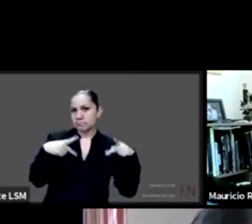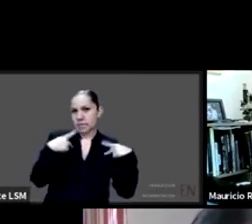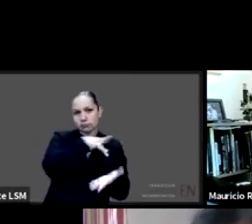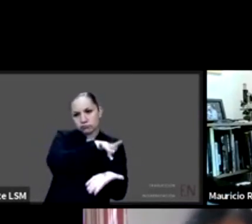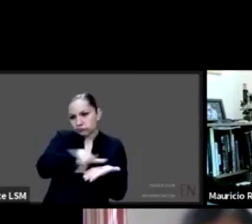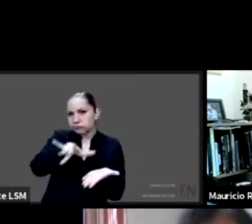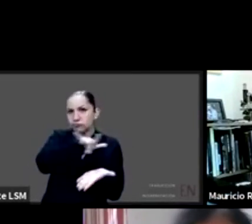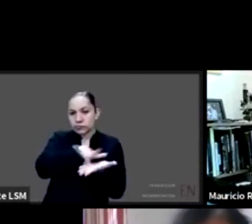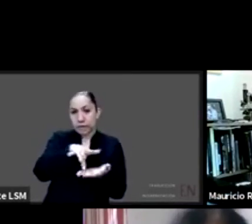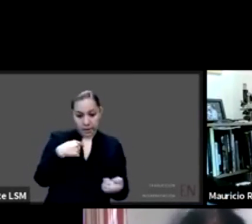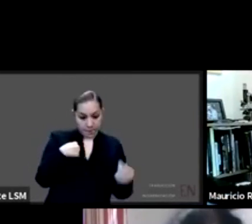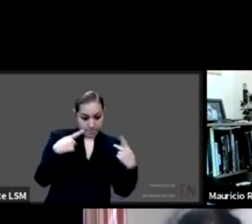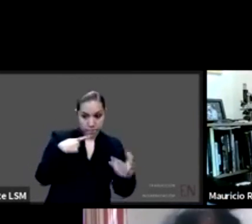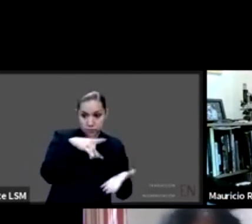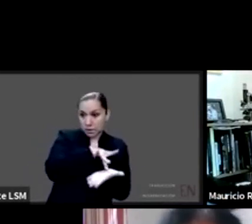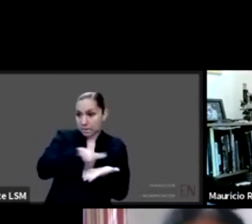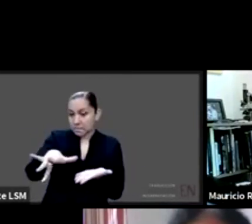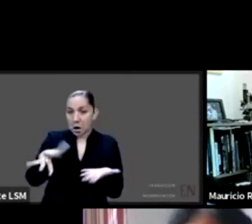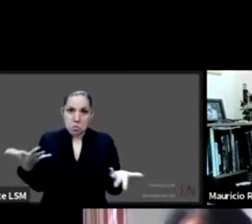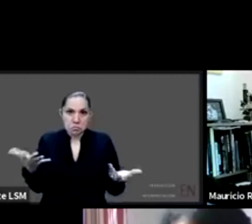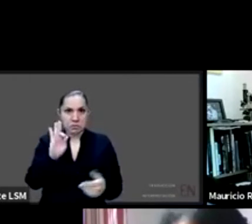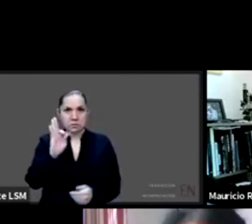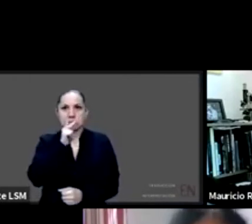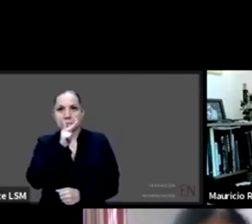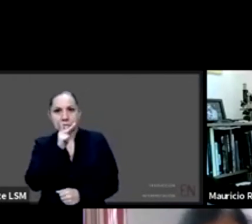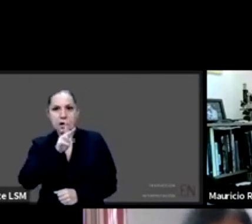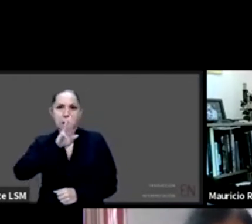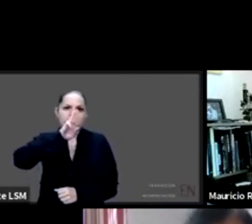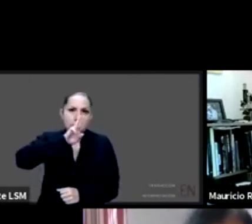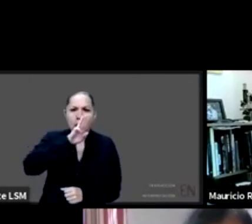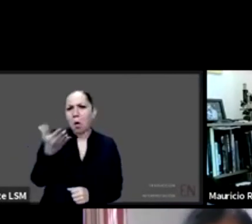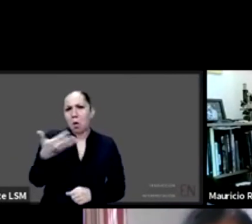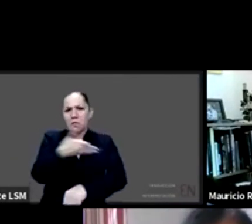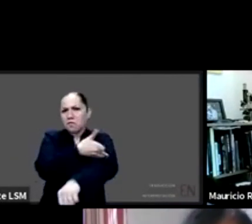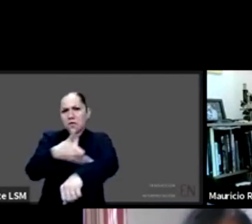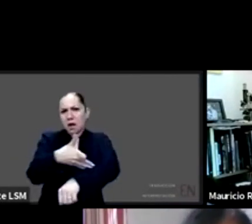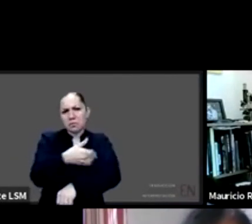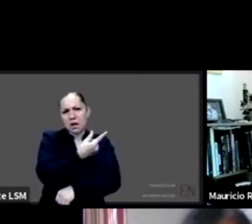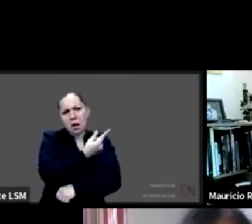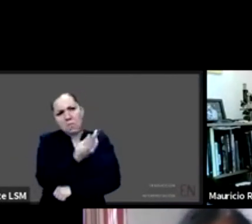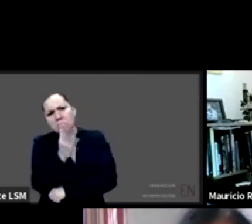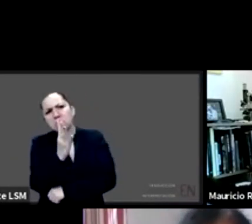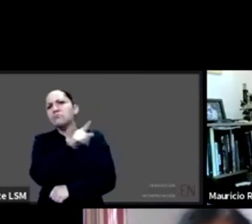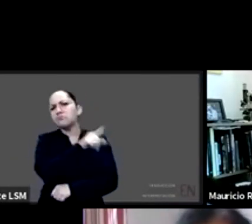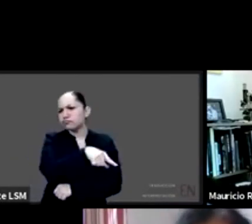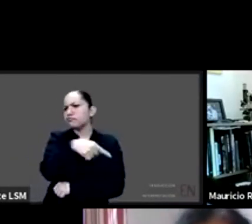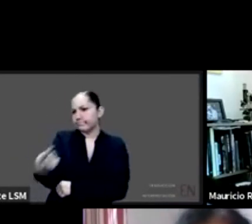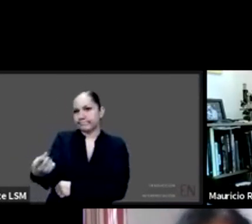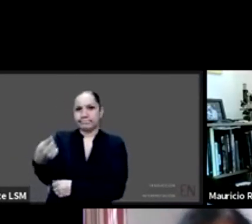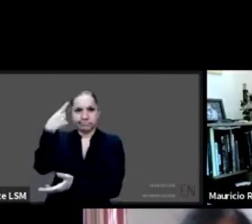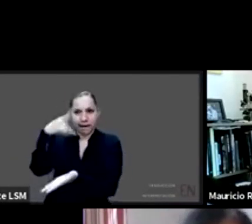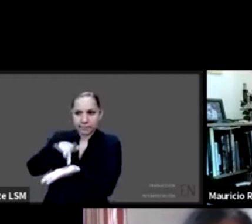sea una persona cercana, su padre, su madre o algún familiar que pueda acompañar en el proceso de hospitalización